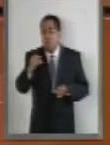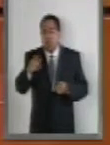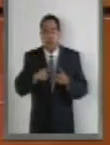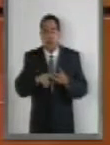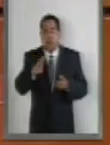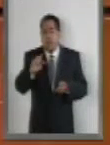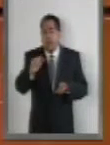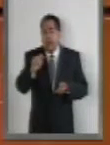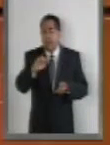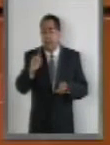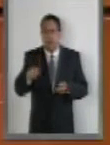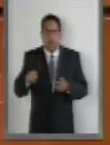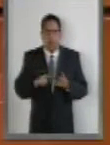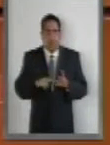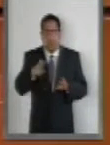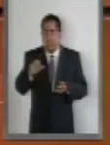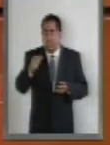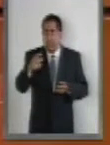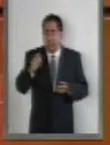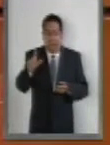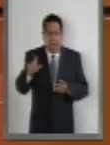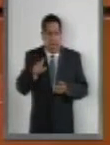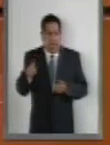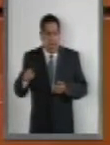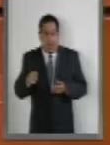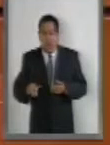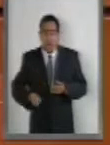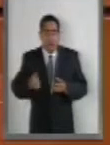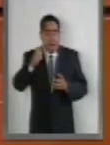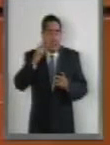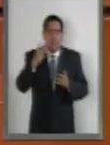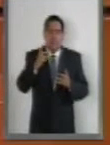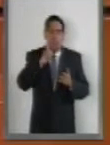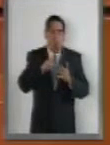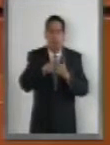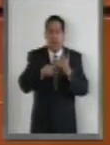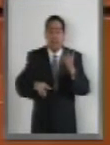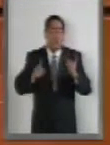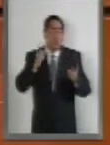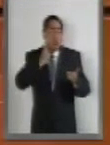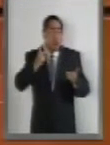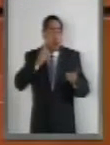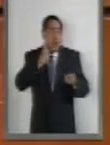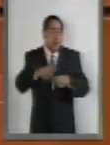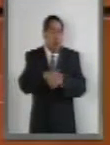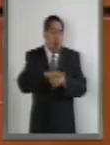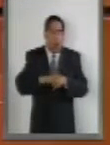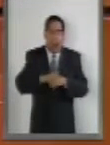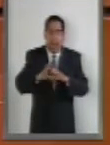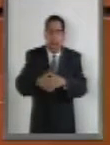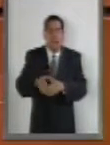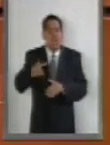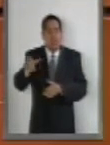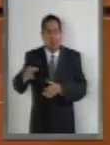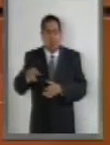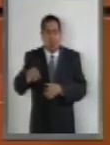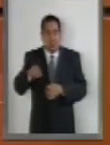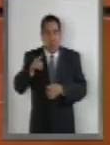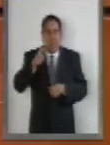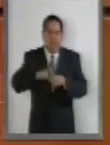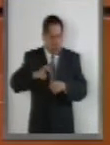Barrera y Raquel Cip Cicero, primeras tres mujeres diputadas locales en nuestro país hayan sido